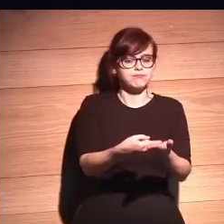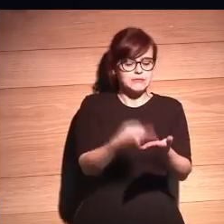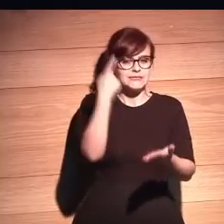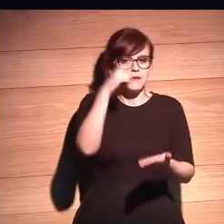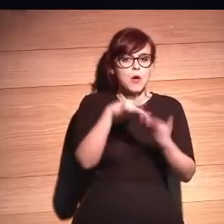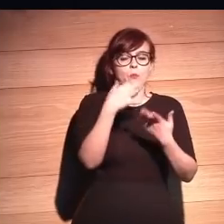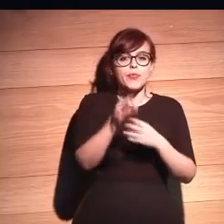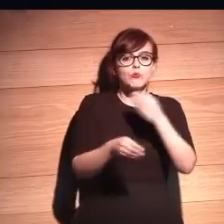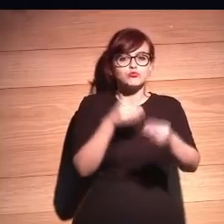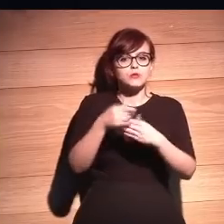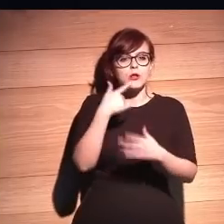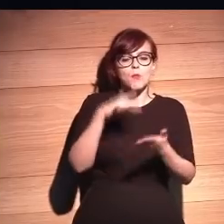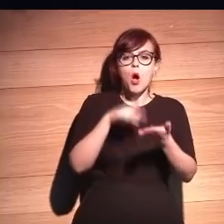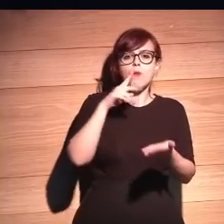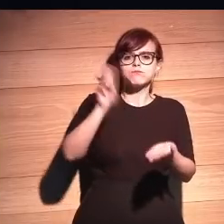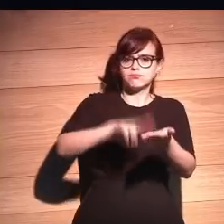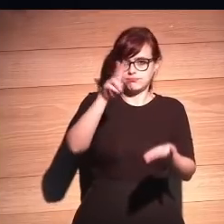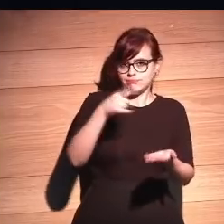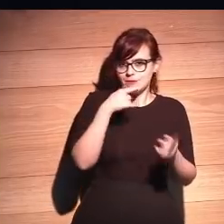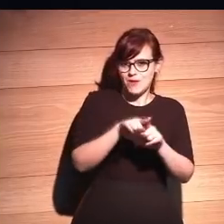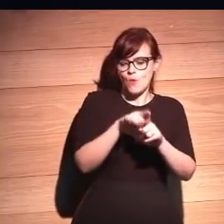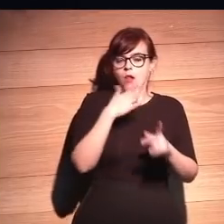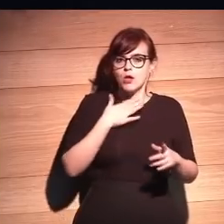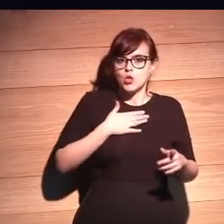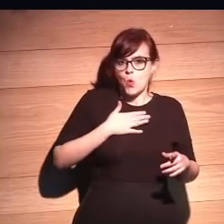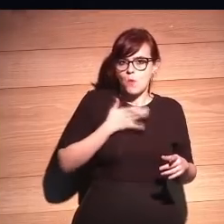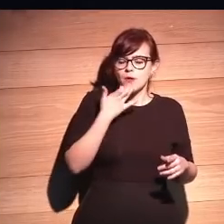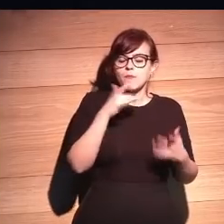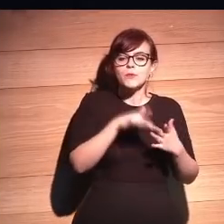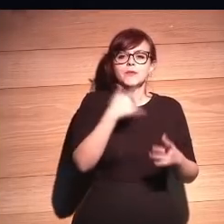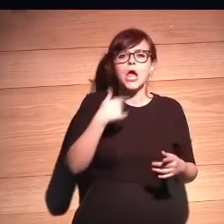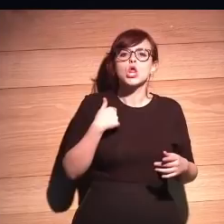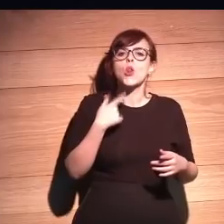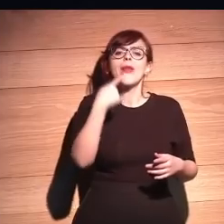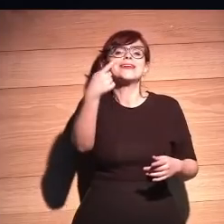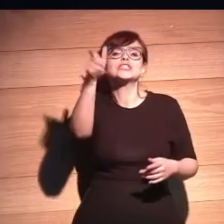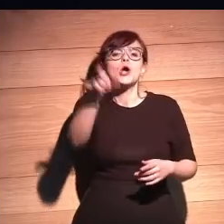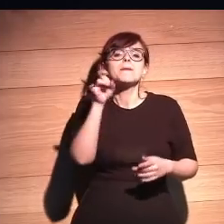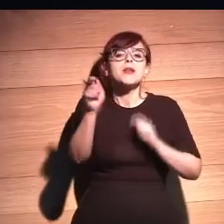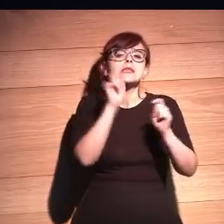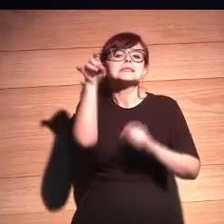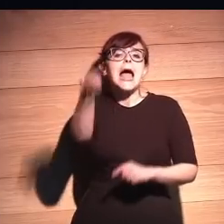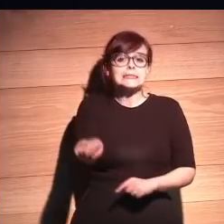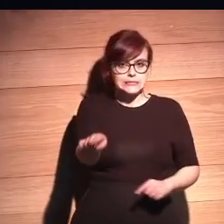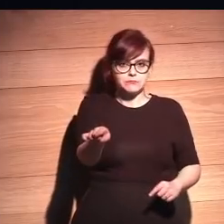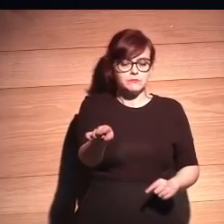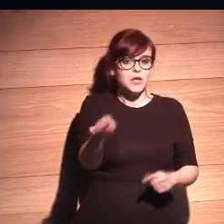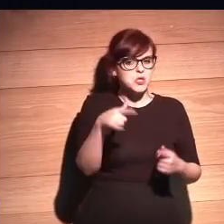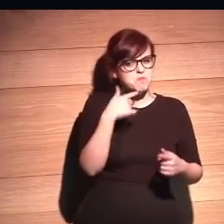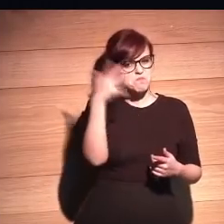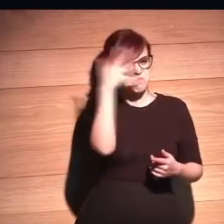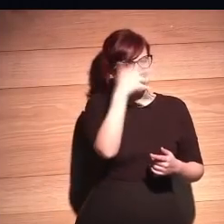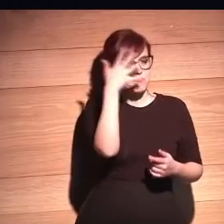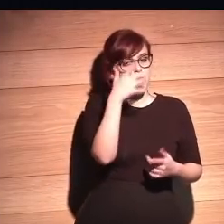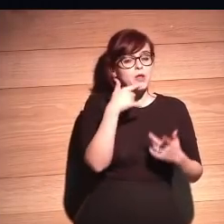puede empezar a utilizar autenticación. Es decir, yo puedo saber, dice alguien, esto lo ha dicho tal periodista, pero yo no me lo